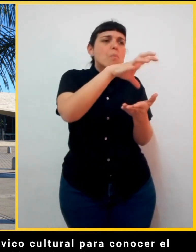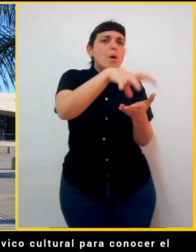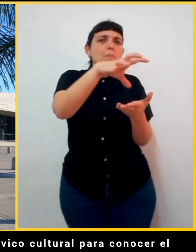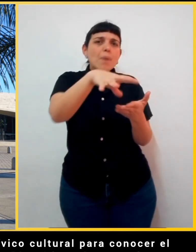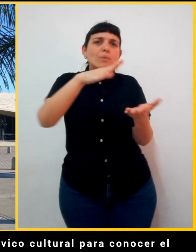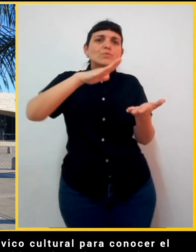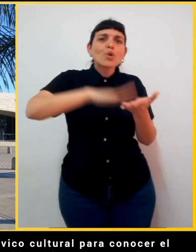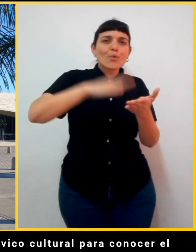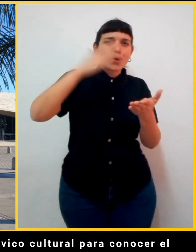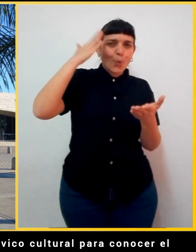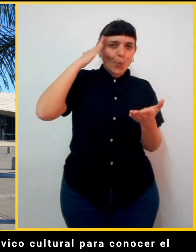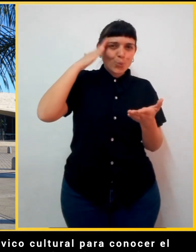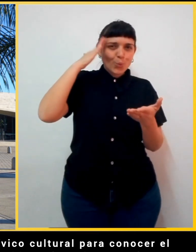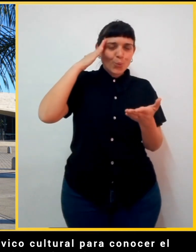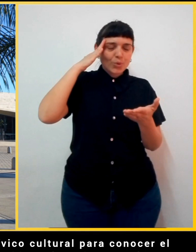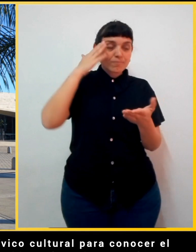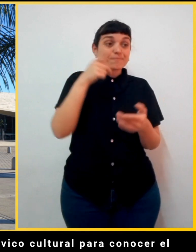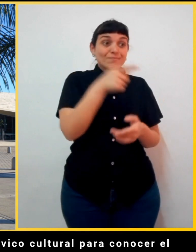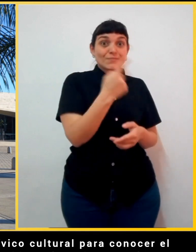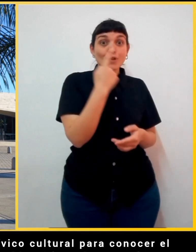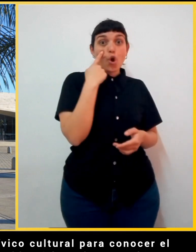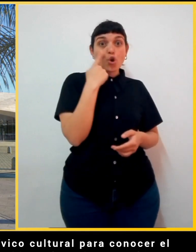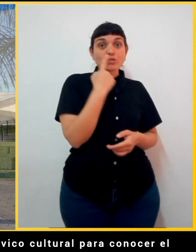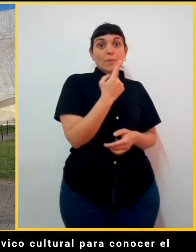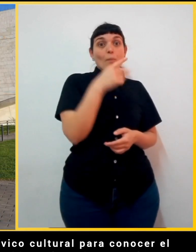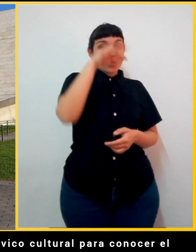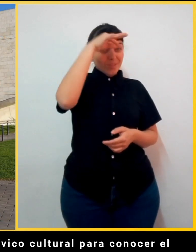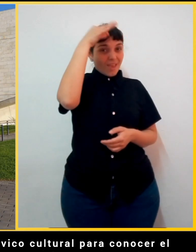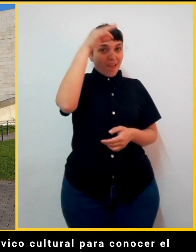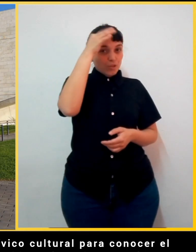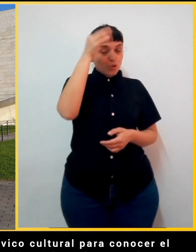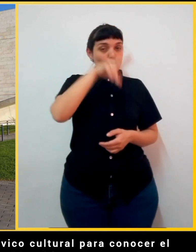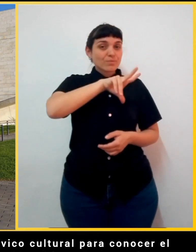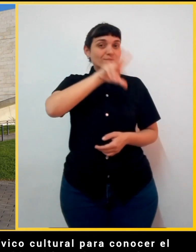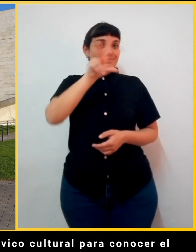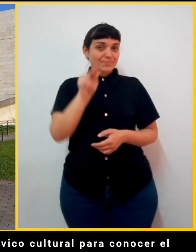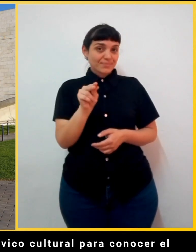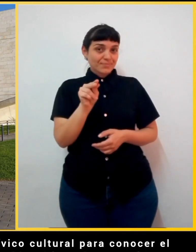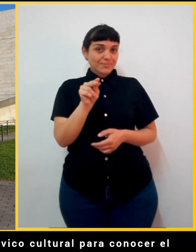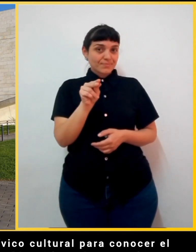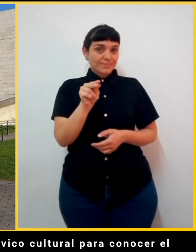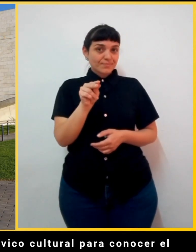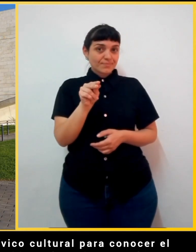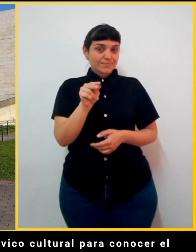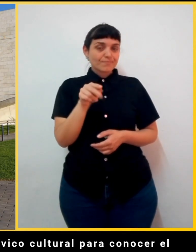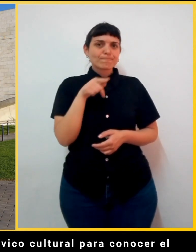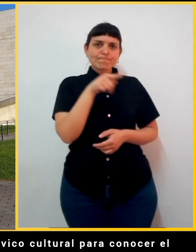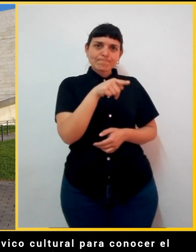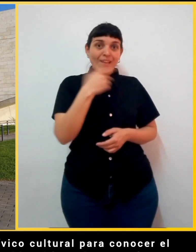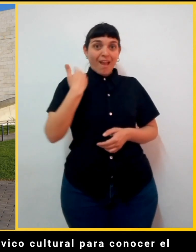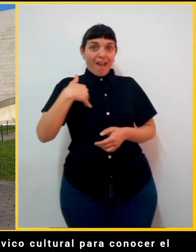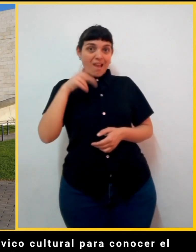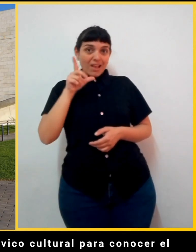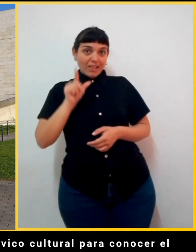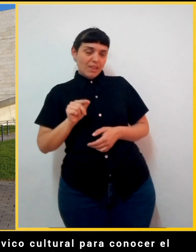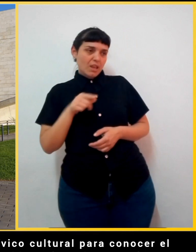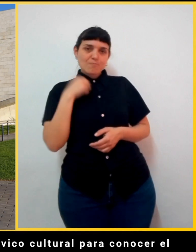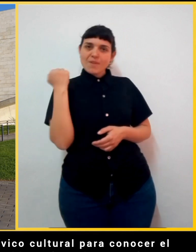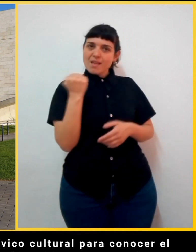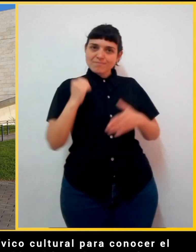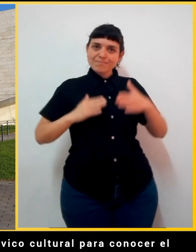-cultural, para conocer el Teatro del Bicentenario, uno de los más